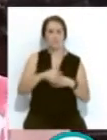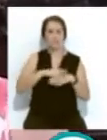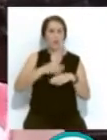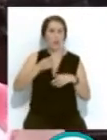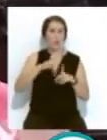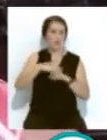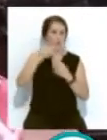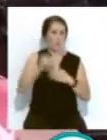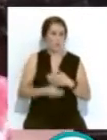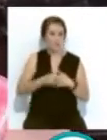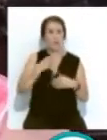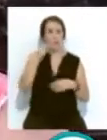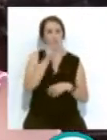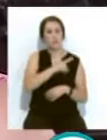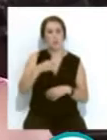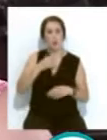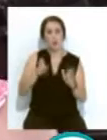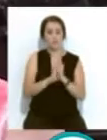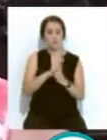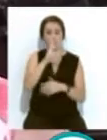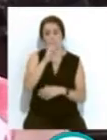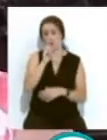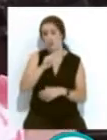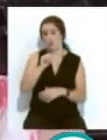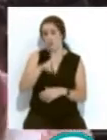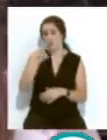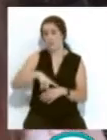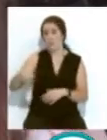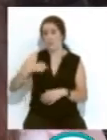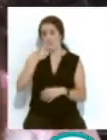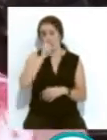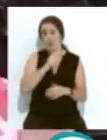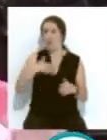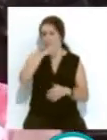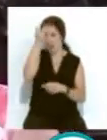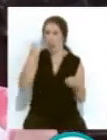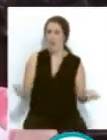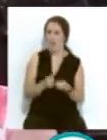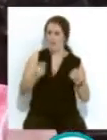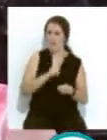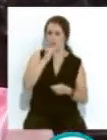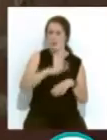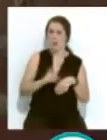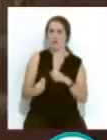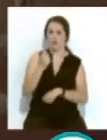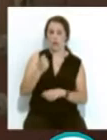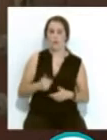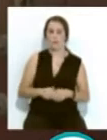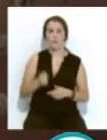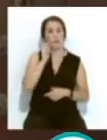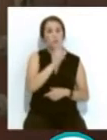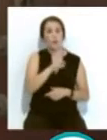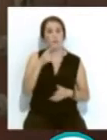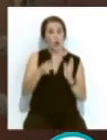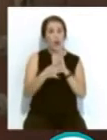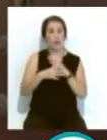situación es importante que el turismo nos dure durante los 12 meses del año... ...creo que tenemos eventos más que suficientes para lograrlo. Un turismo